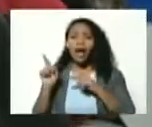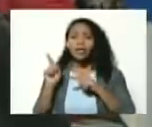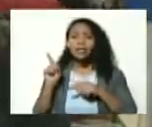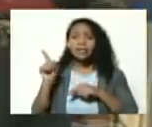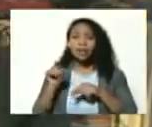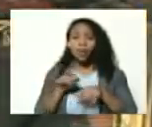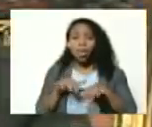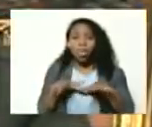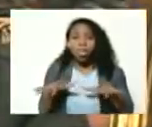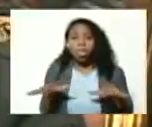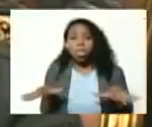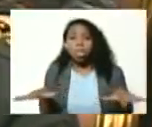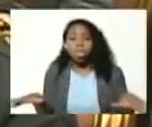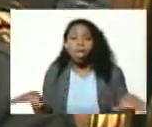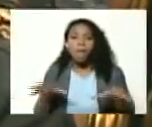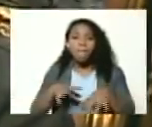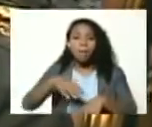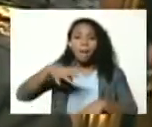pulpo